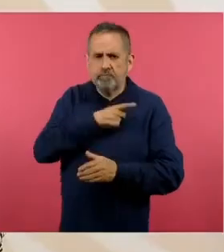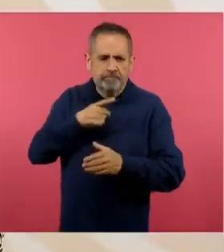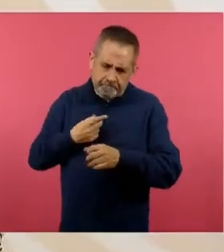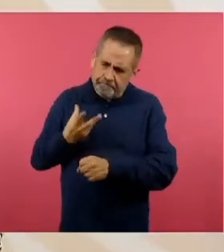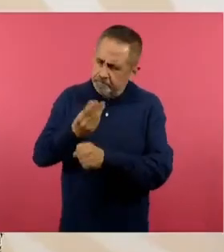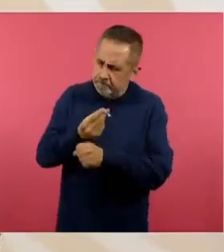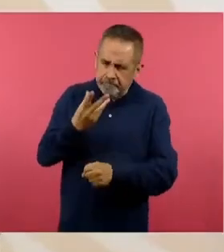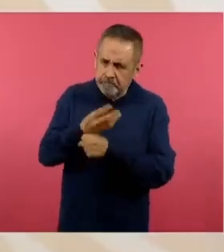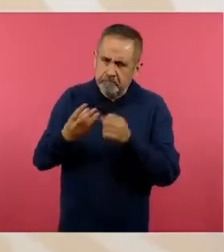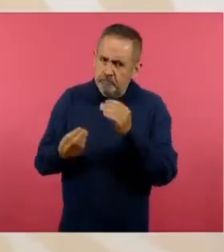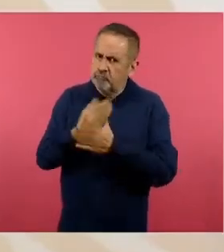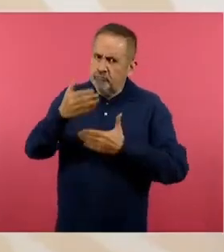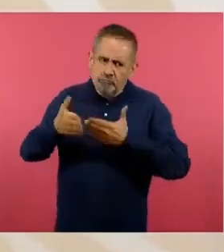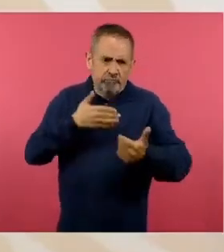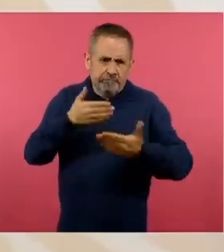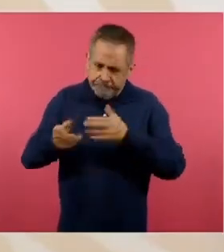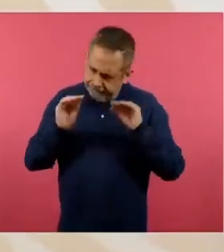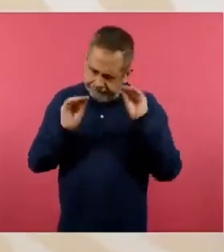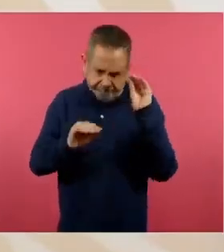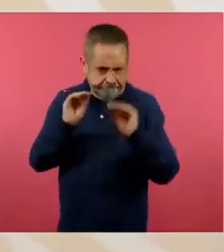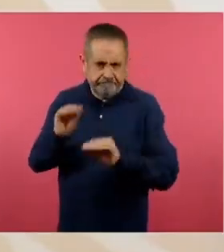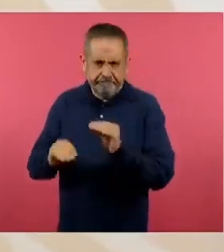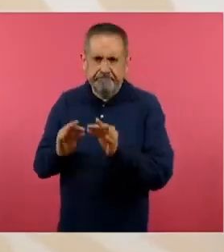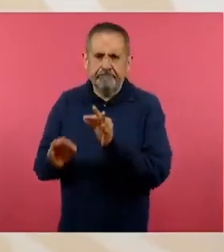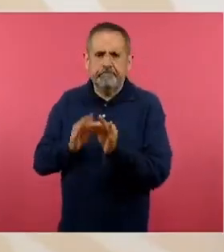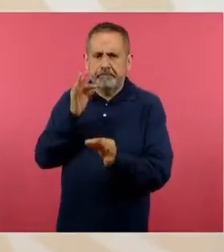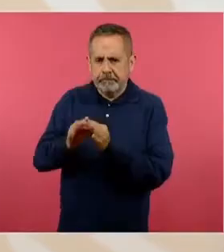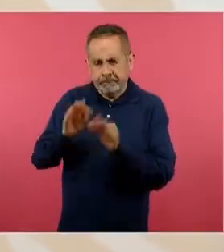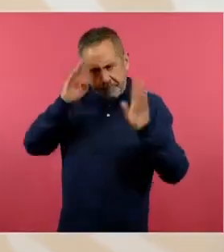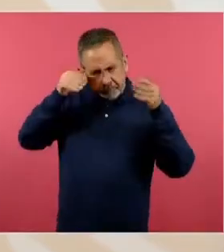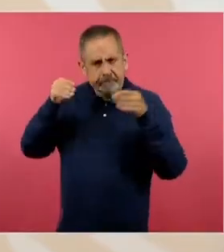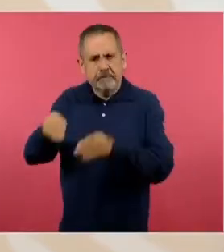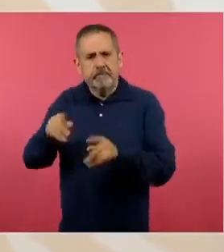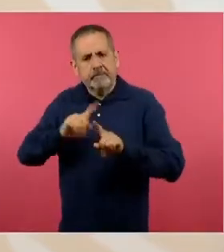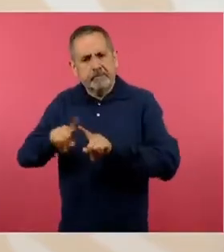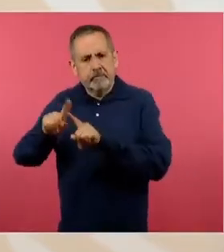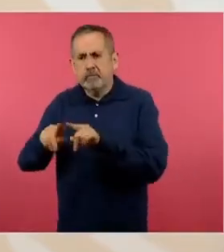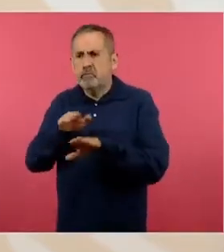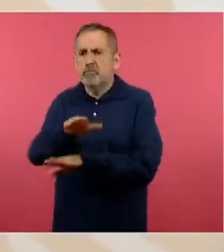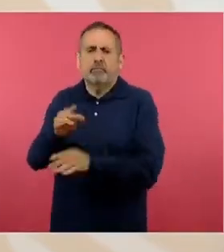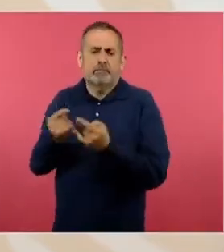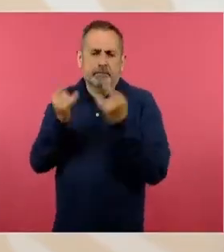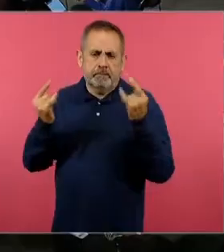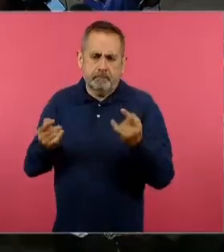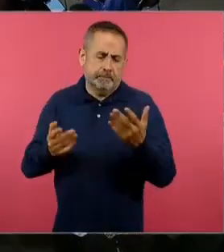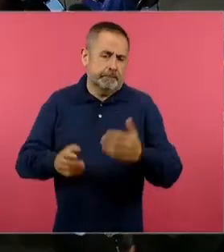en este caso en los campos formativos en donde se abordan contenidos de historia